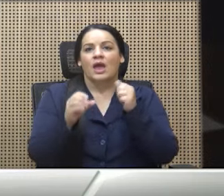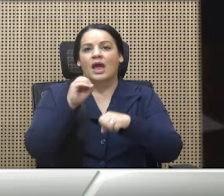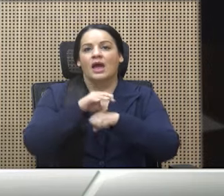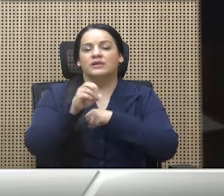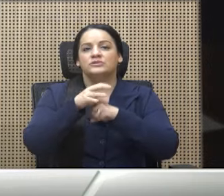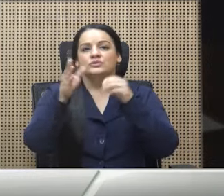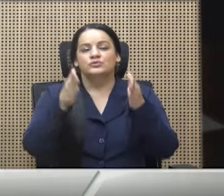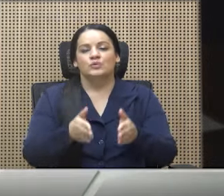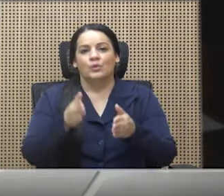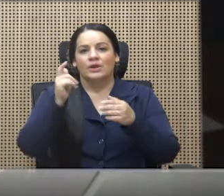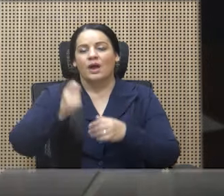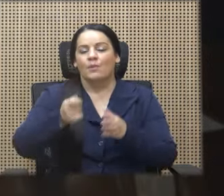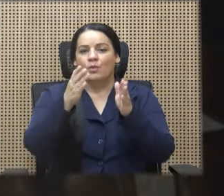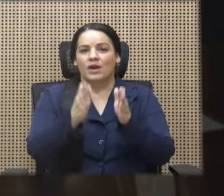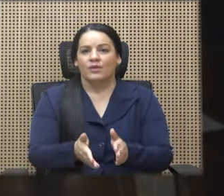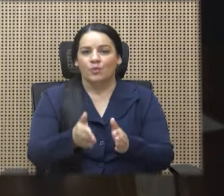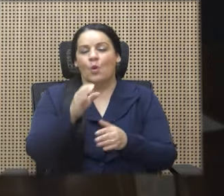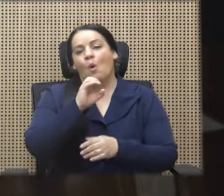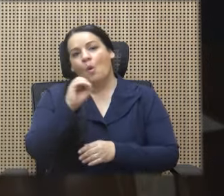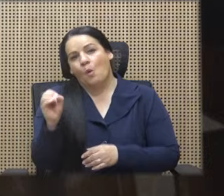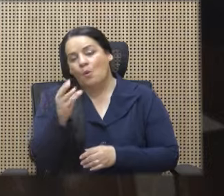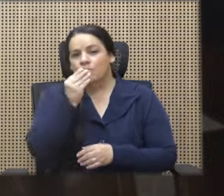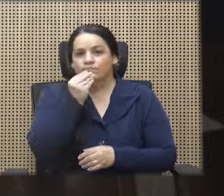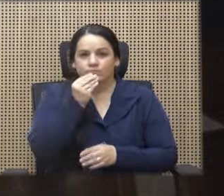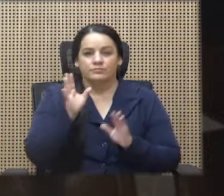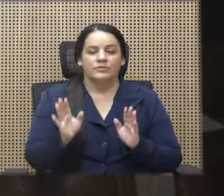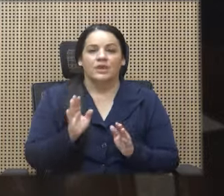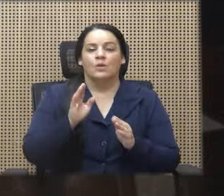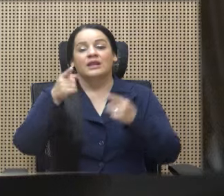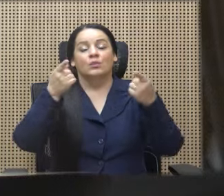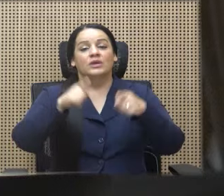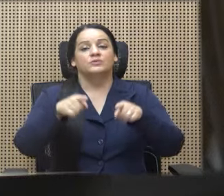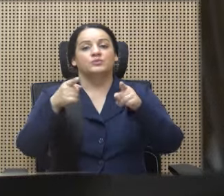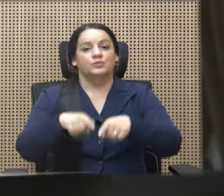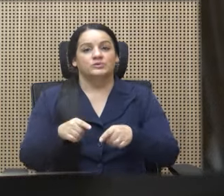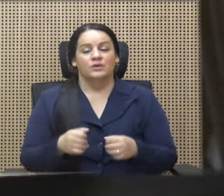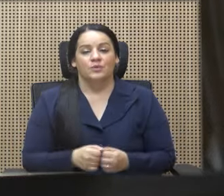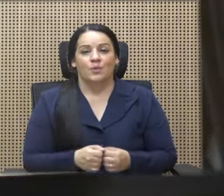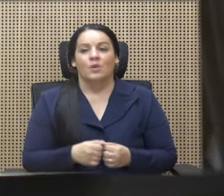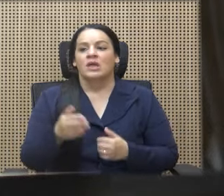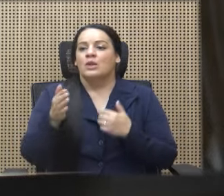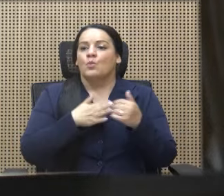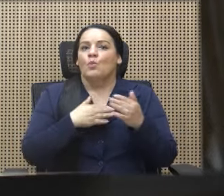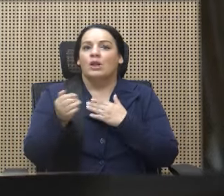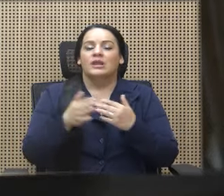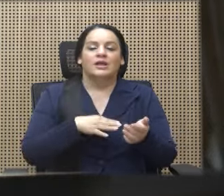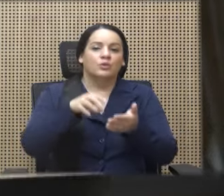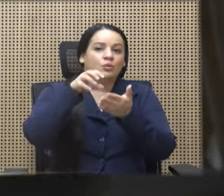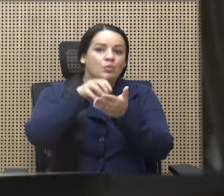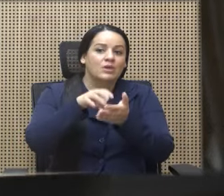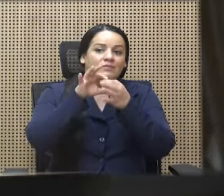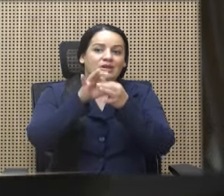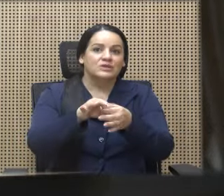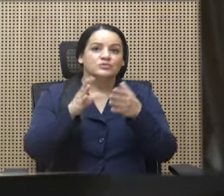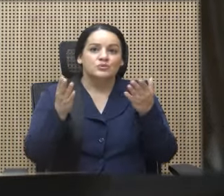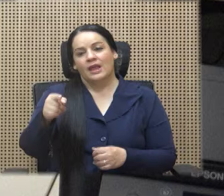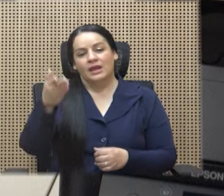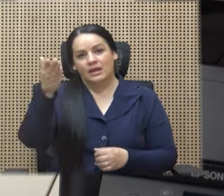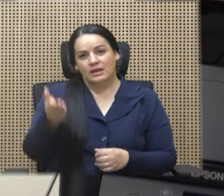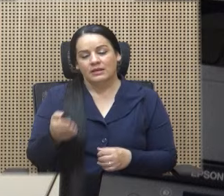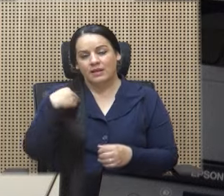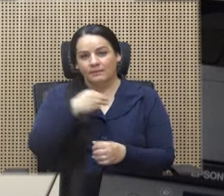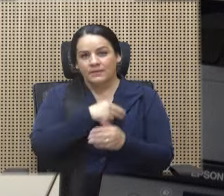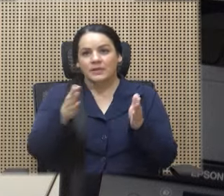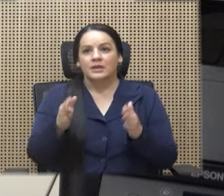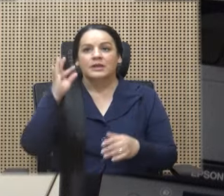personas en la posición del Ministerio de Salud en este caso. Así lo manifestó la ministra de esta cartera Mari Munive